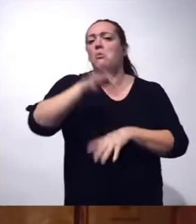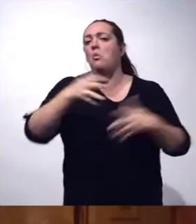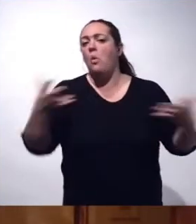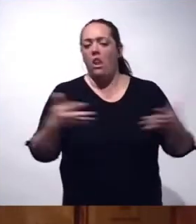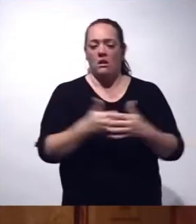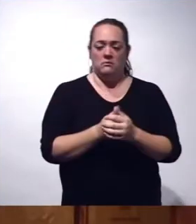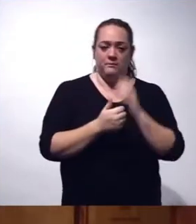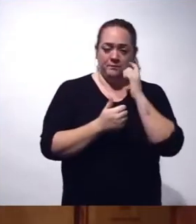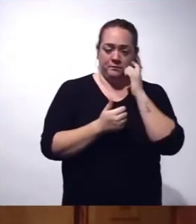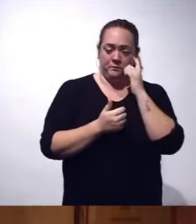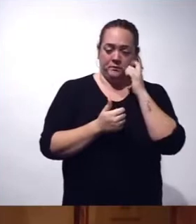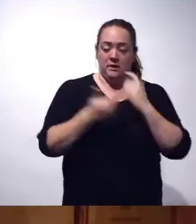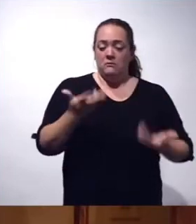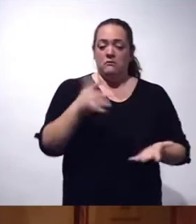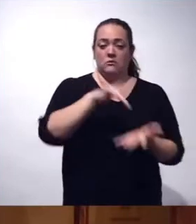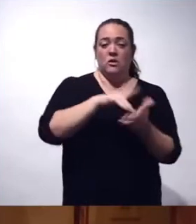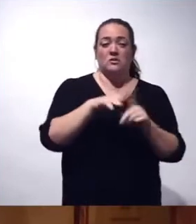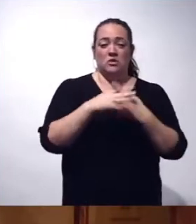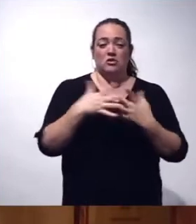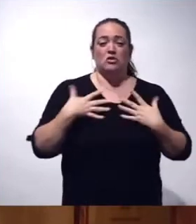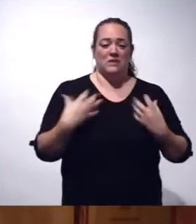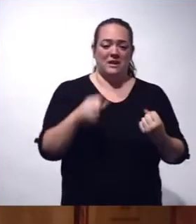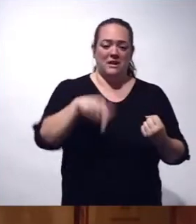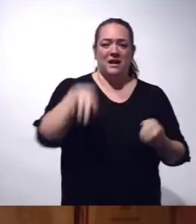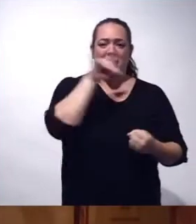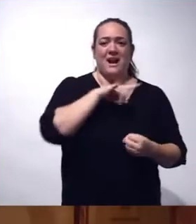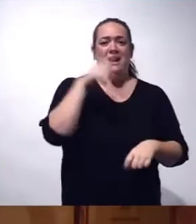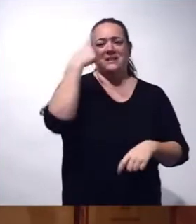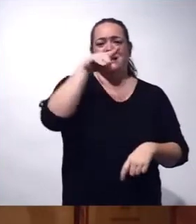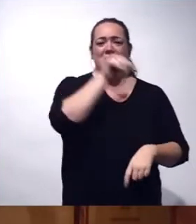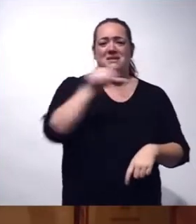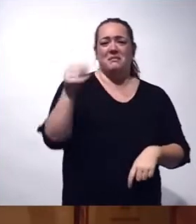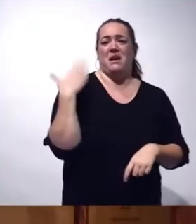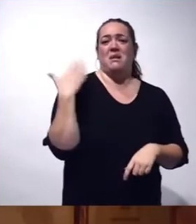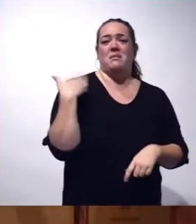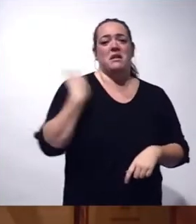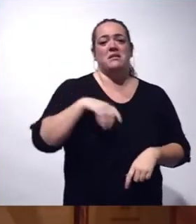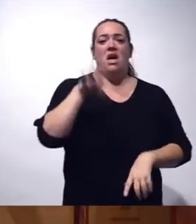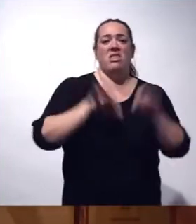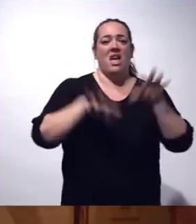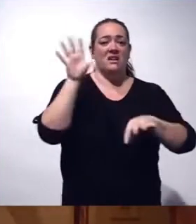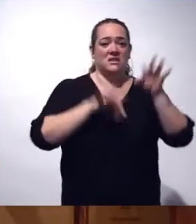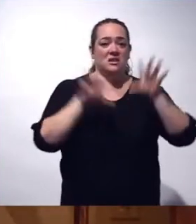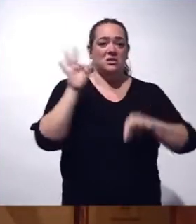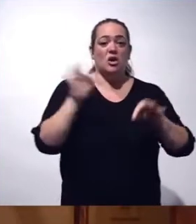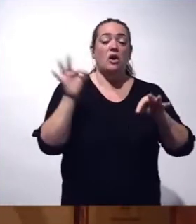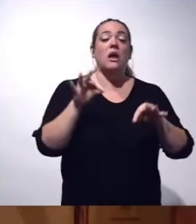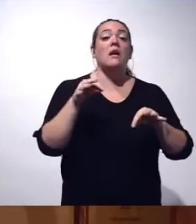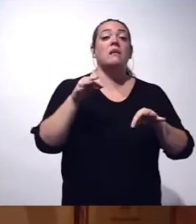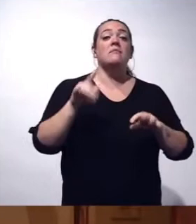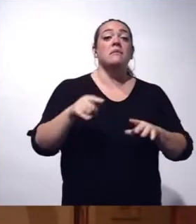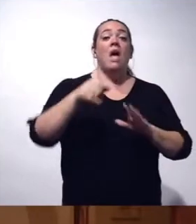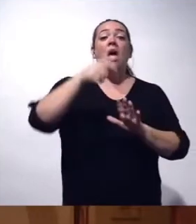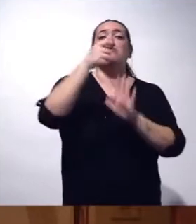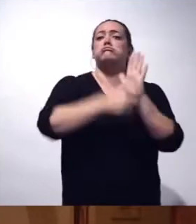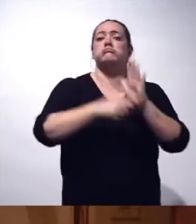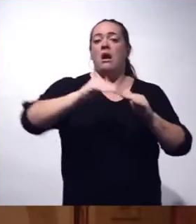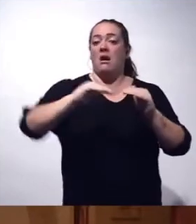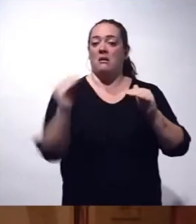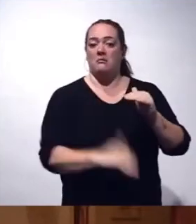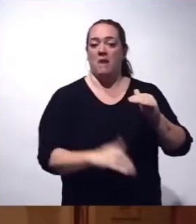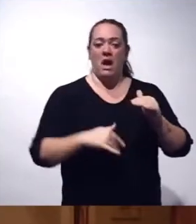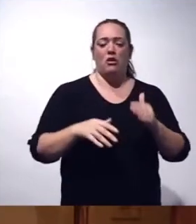como la situación sanitaria en Canarias. Como saben, la semana pasada tomamos decisiones de bajada de las restricciones de manera